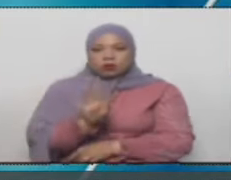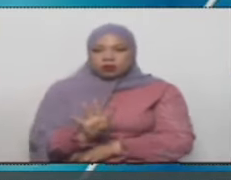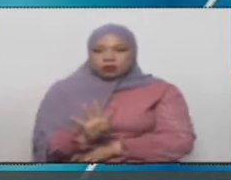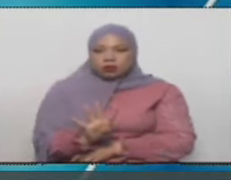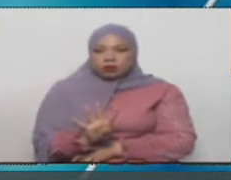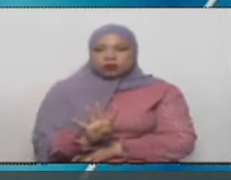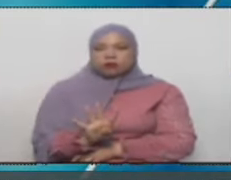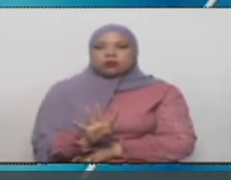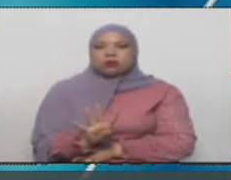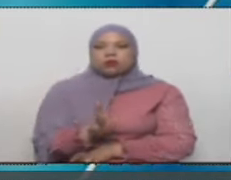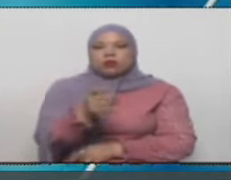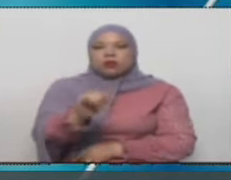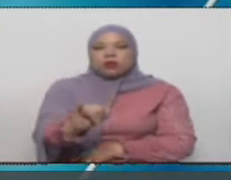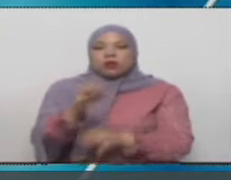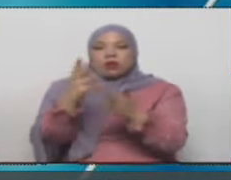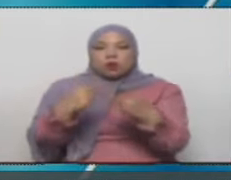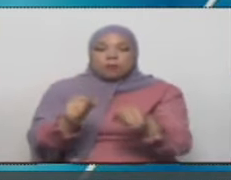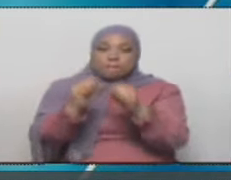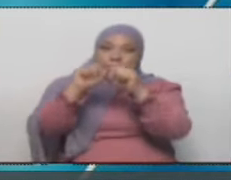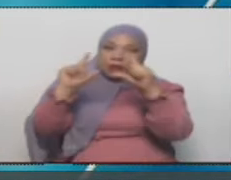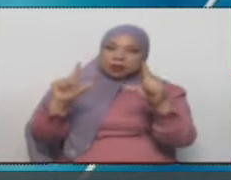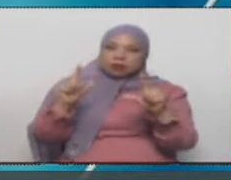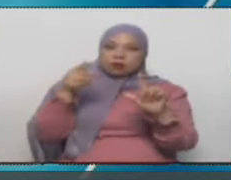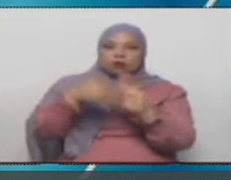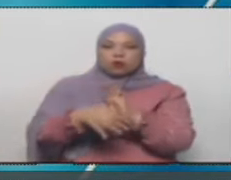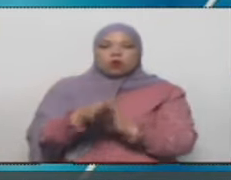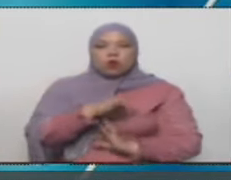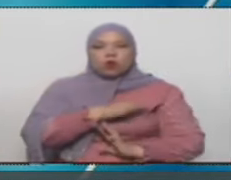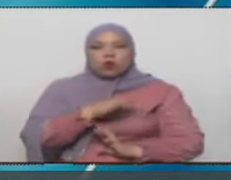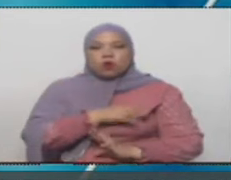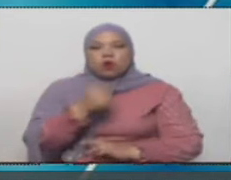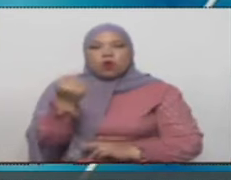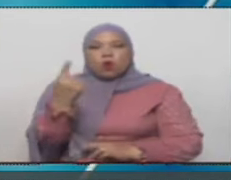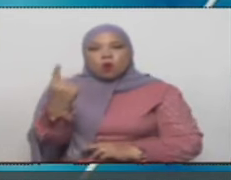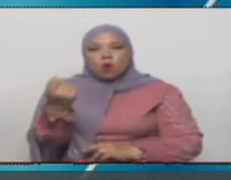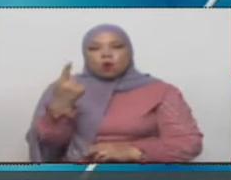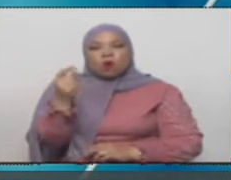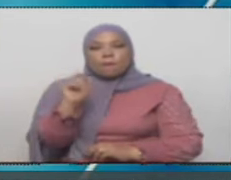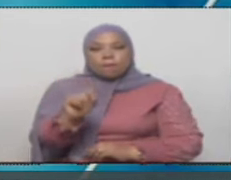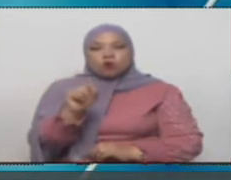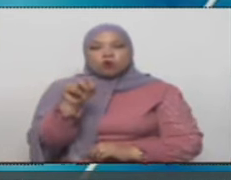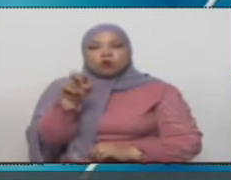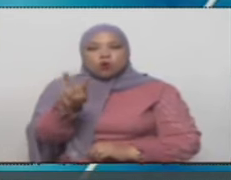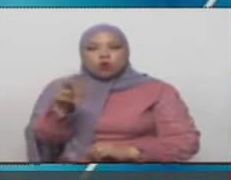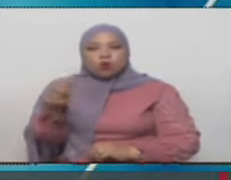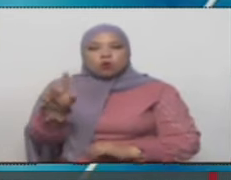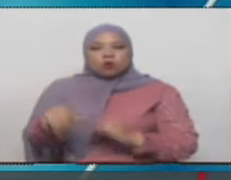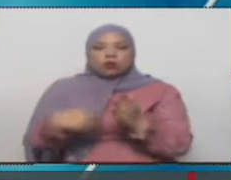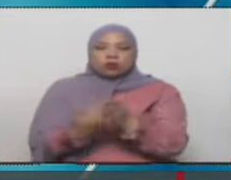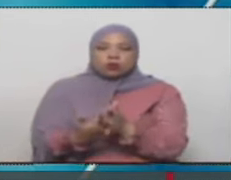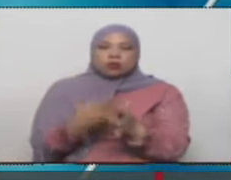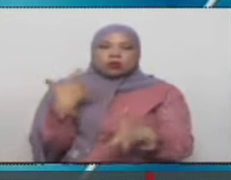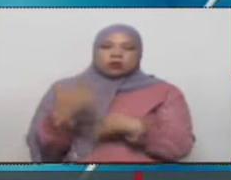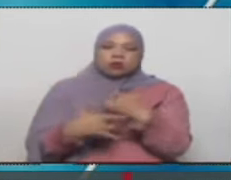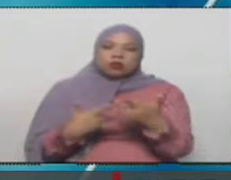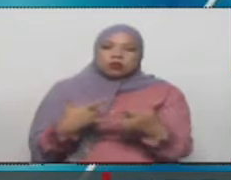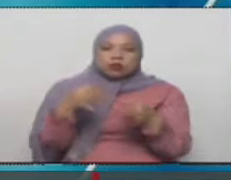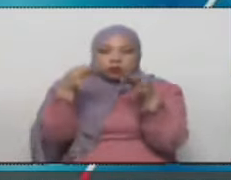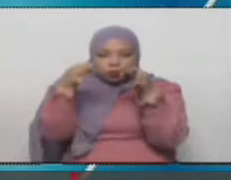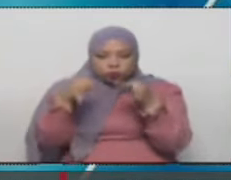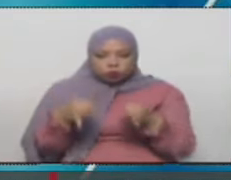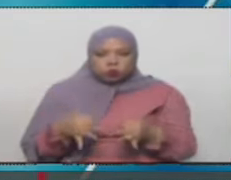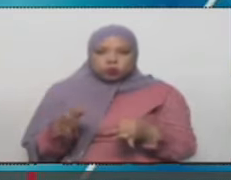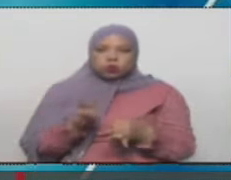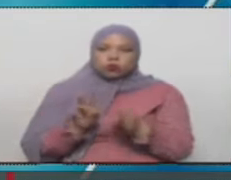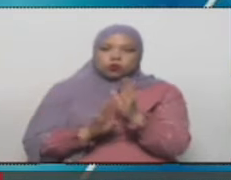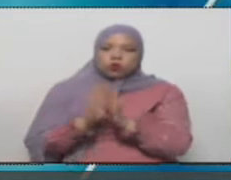comandante, tenemos números sorprendentes que este país está consumiendo 11.1 terabytes. ¿Eso es un crecimiento de qué porcentaje aproximadamente? Un